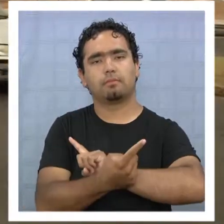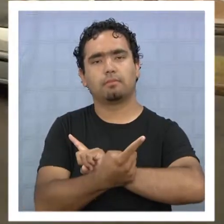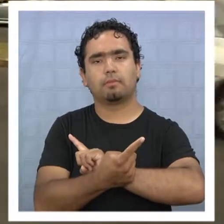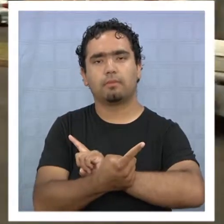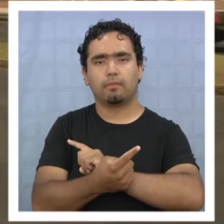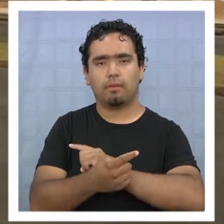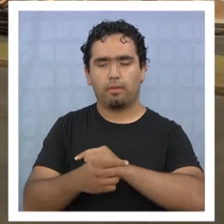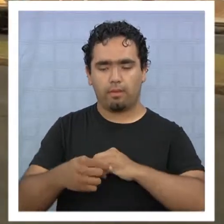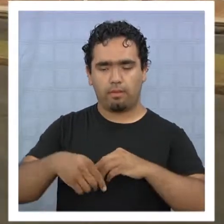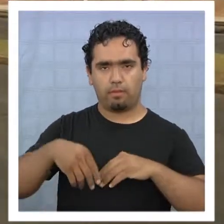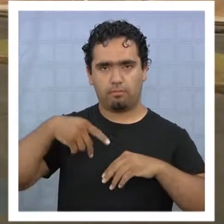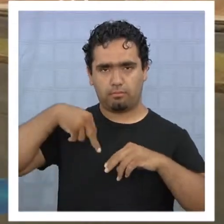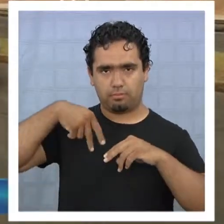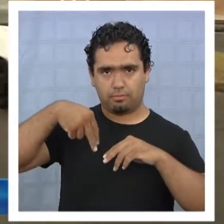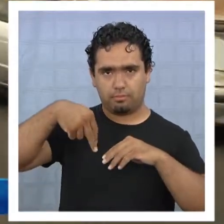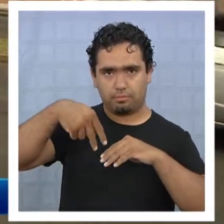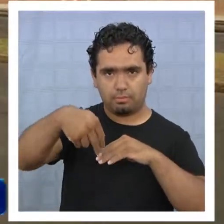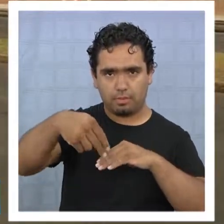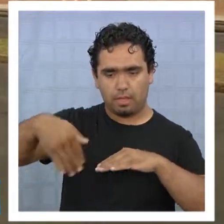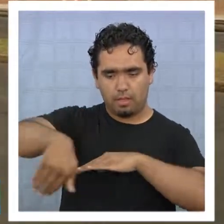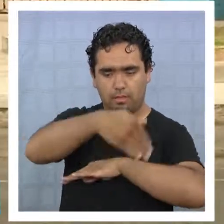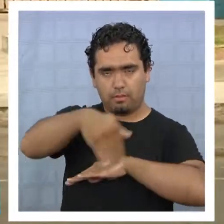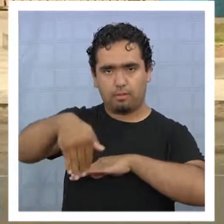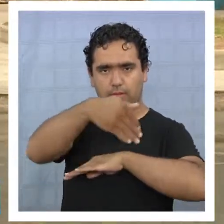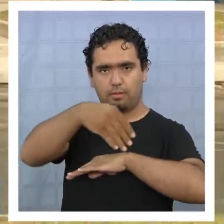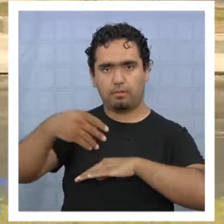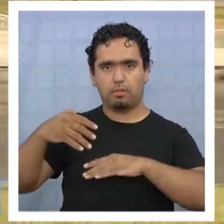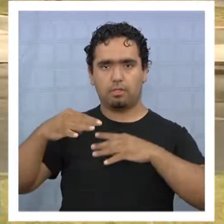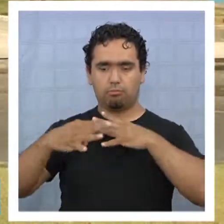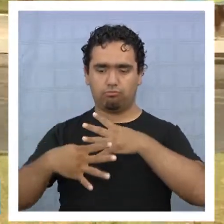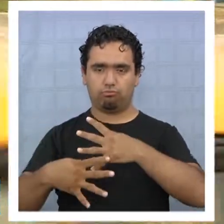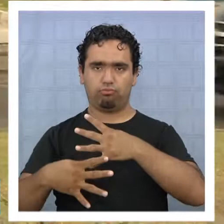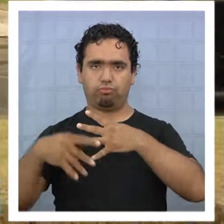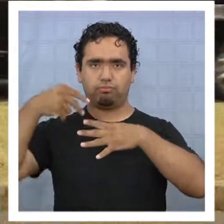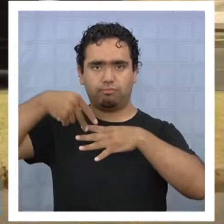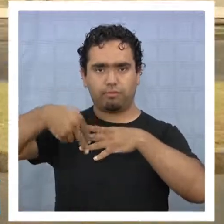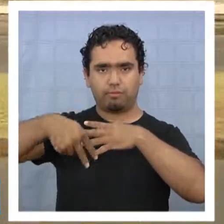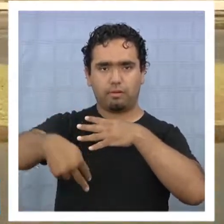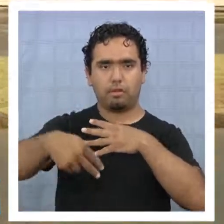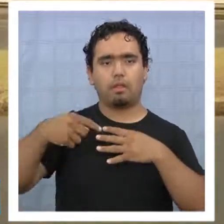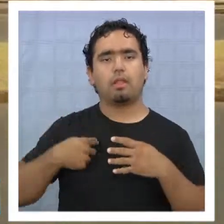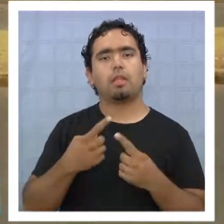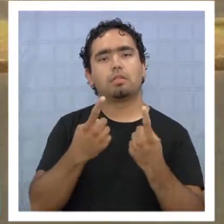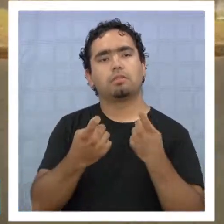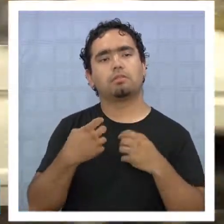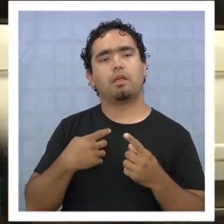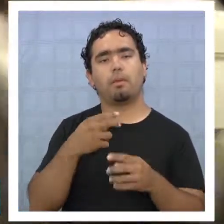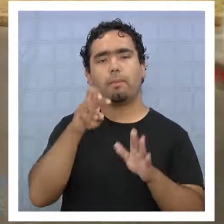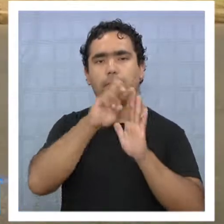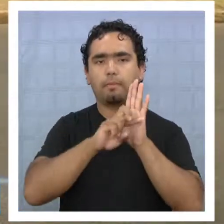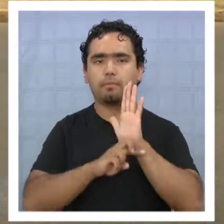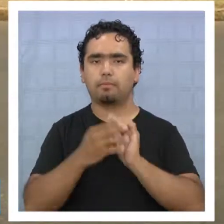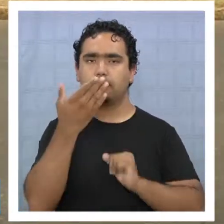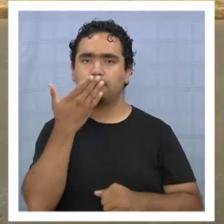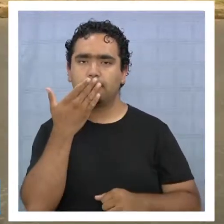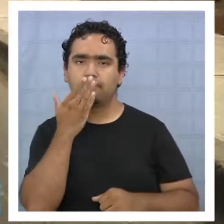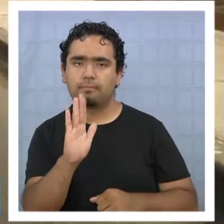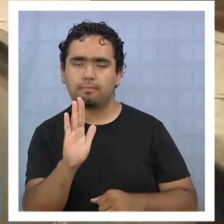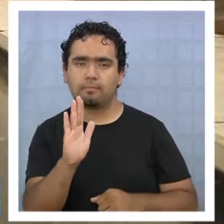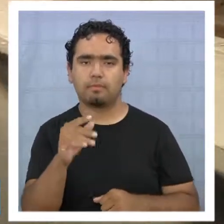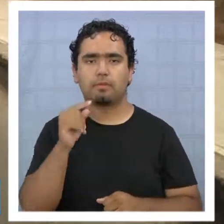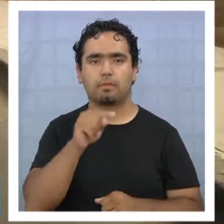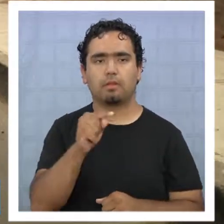Cambios en la ubicación de los pasos de cebra de uso peatonal son algunas de las novedades que incorpora el proyecto de